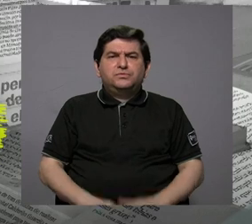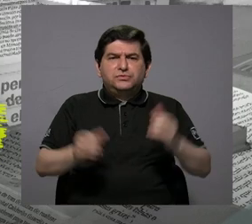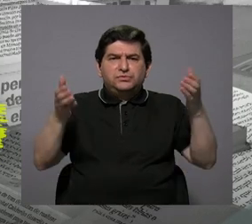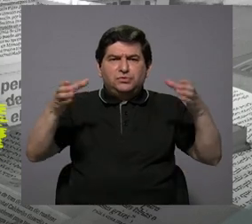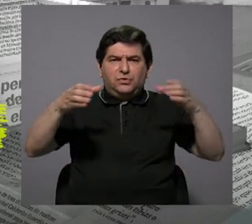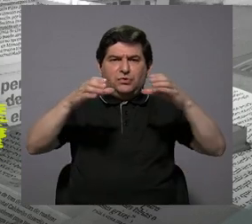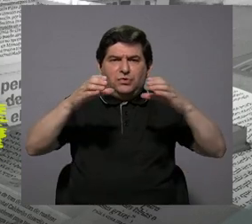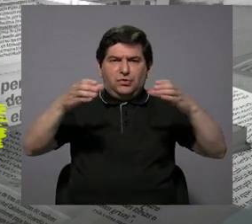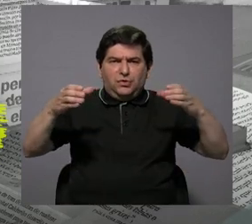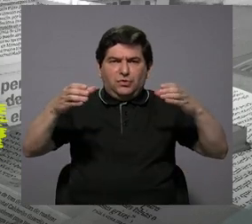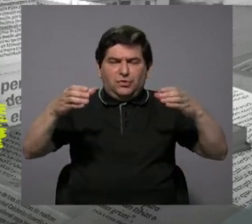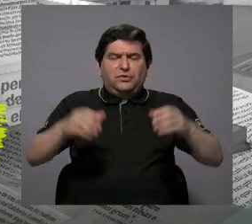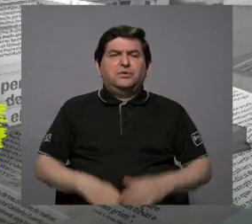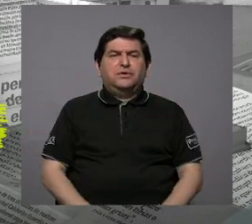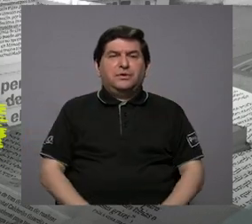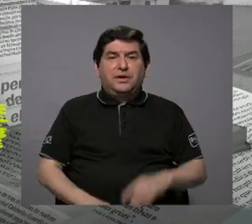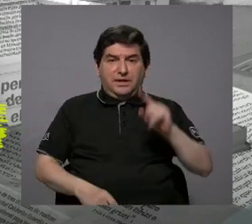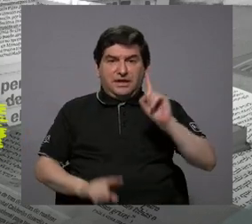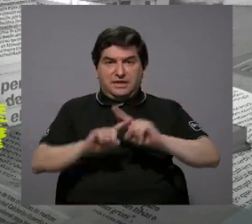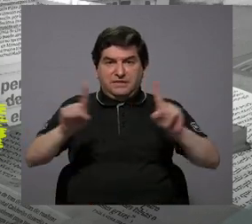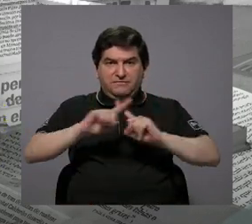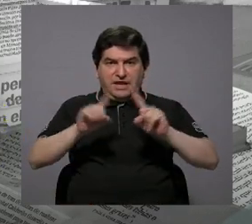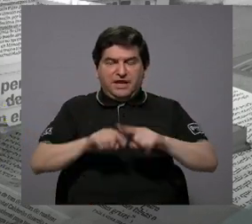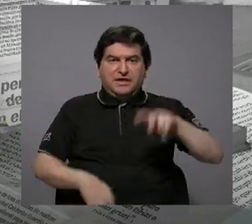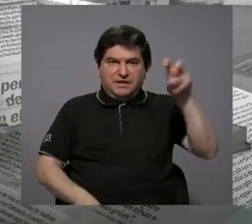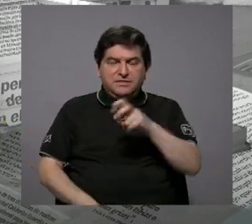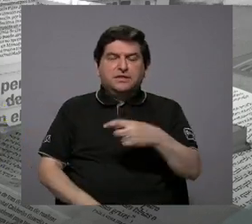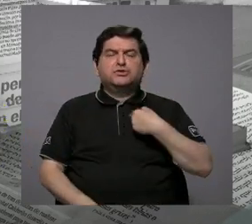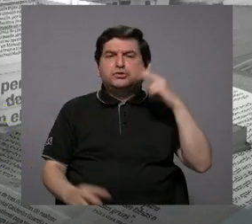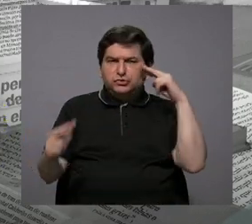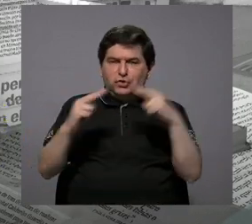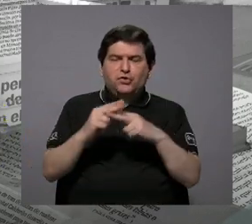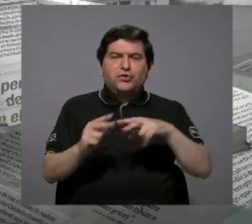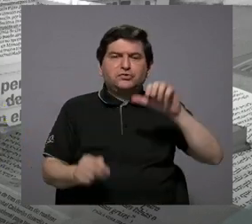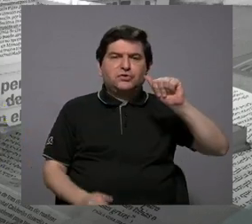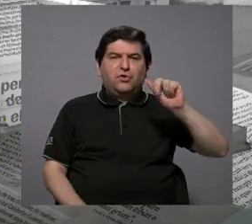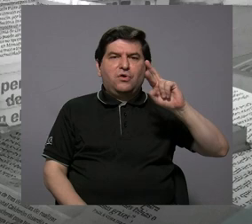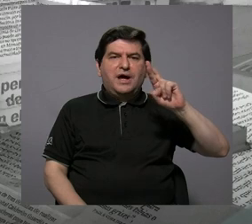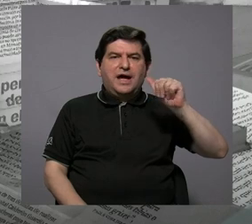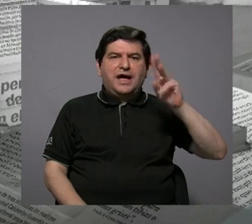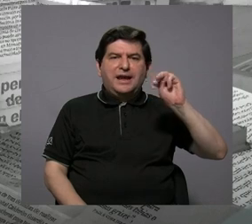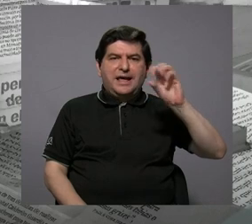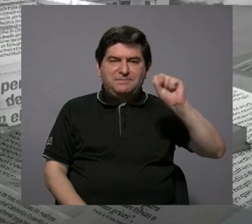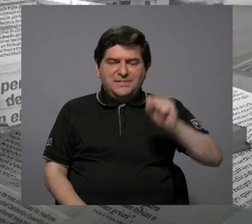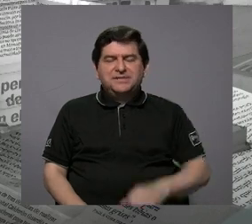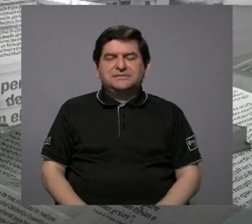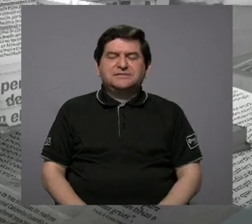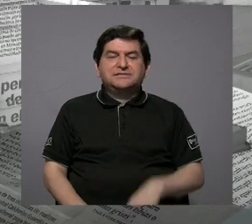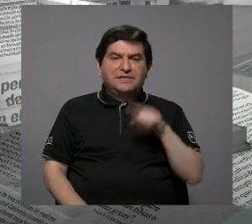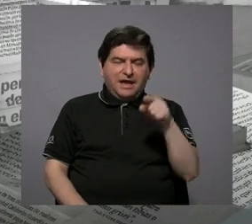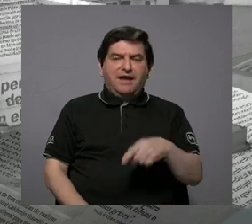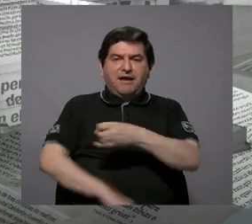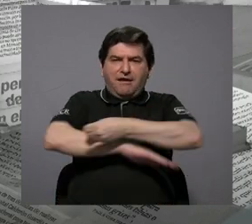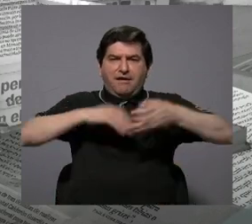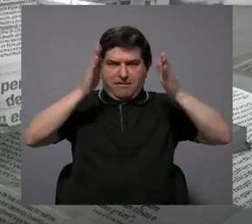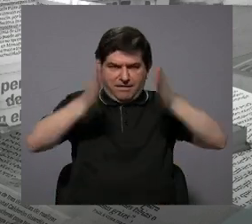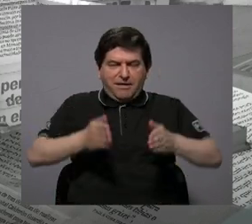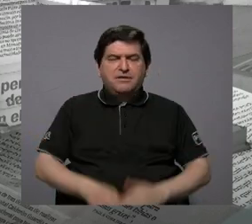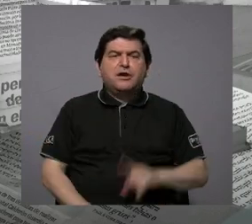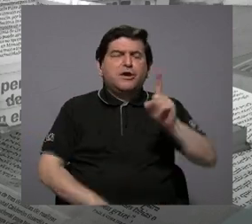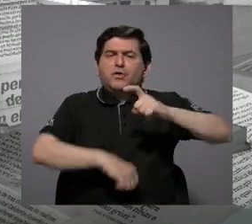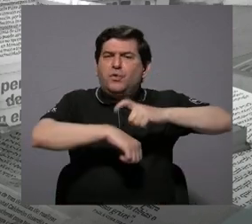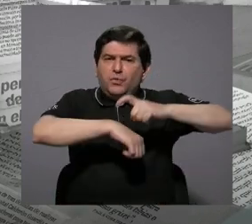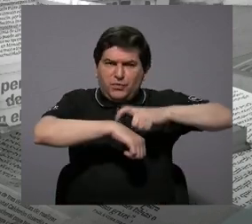persona que yo conozco y es Aramis, que es el coordinador Aramis Pérez, el ingeniero, que estuvo en un